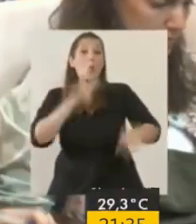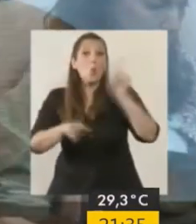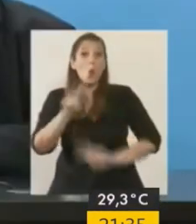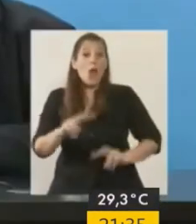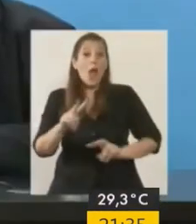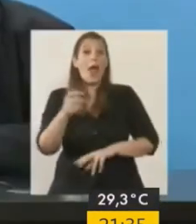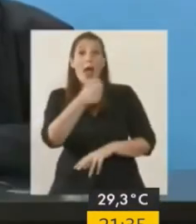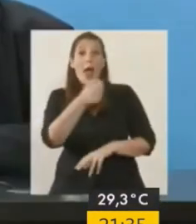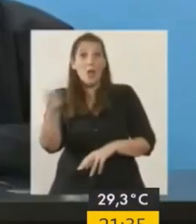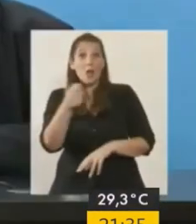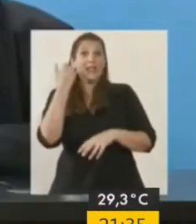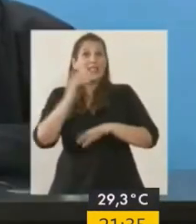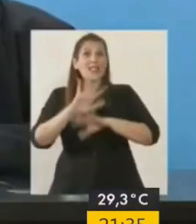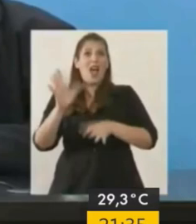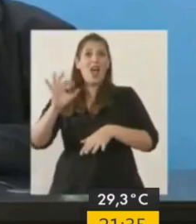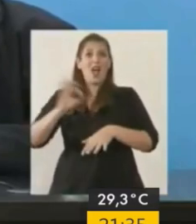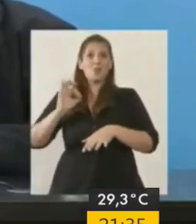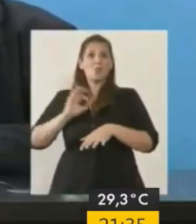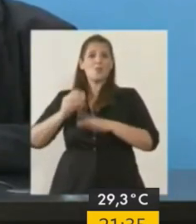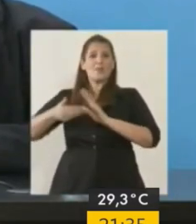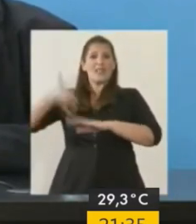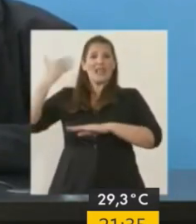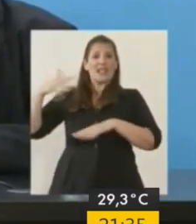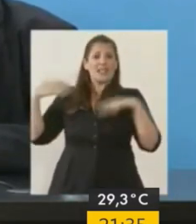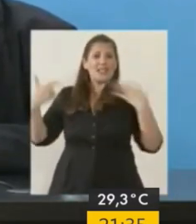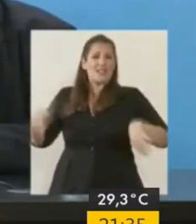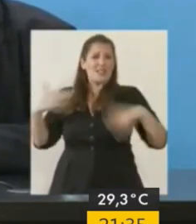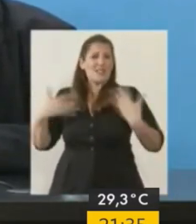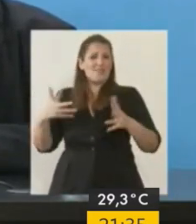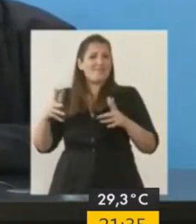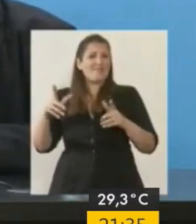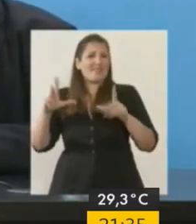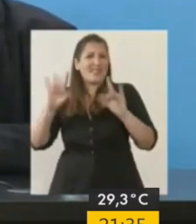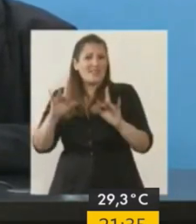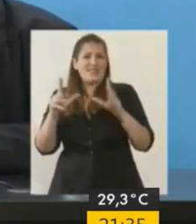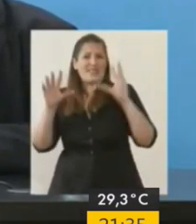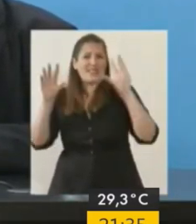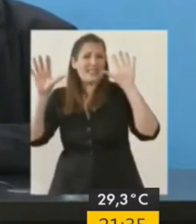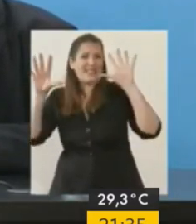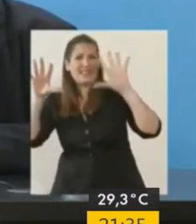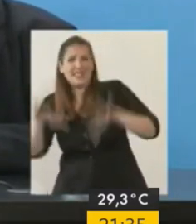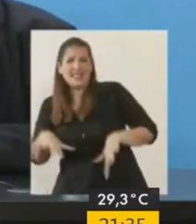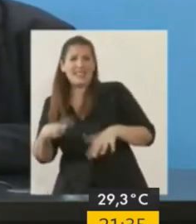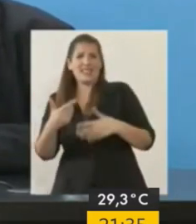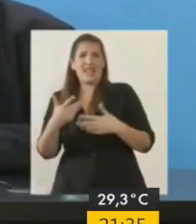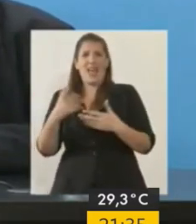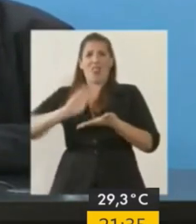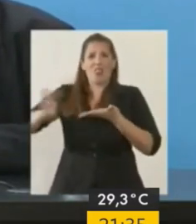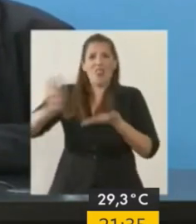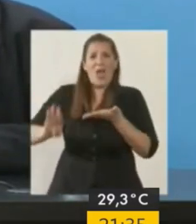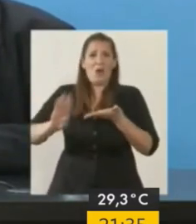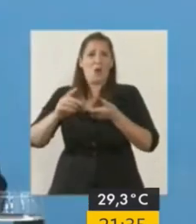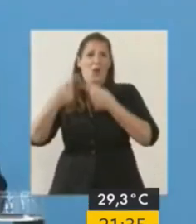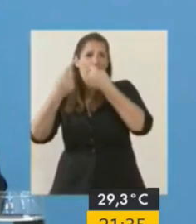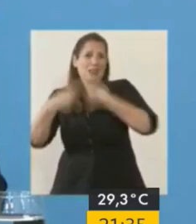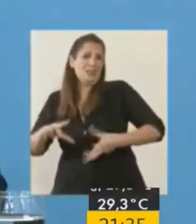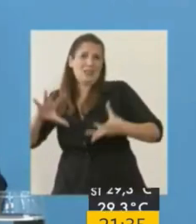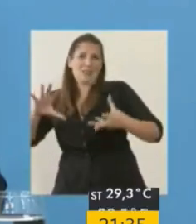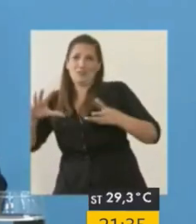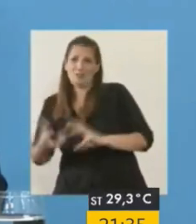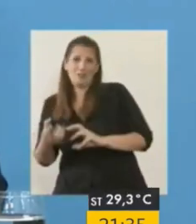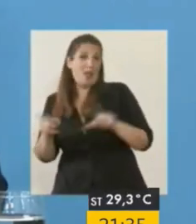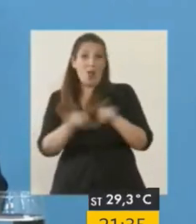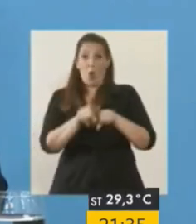compañía que viene muy golpeada de la gestión anterior, que está muy sobreendeudada, igual que el país,